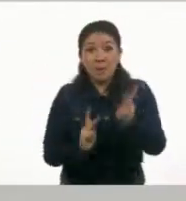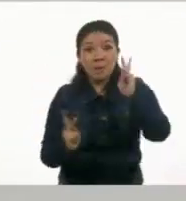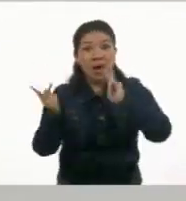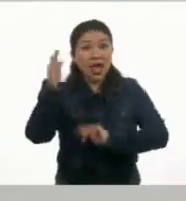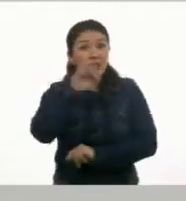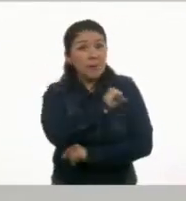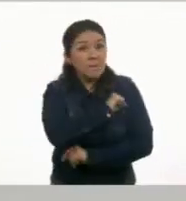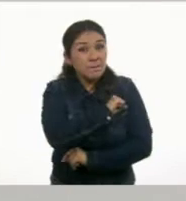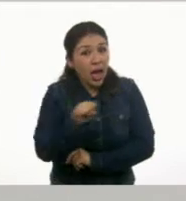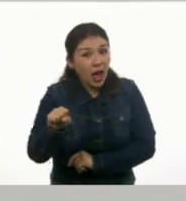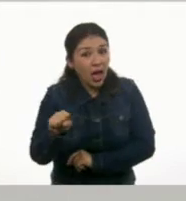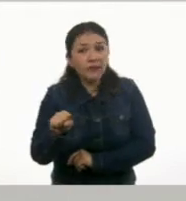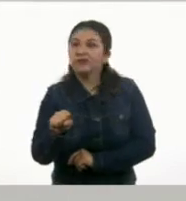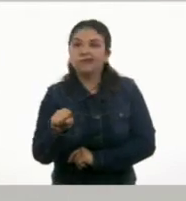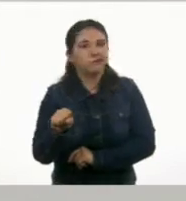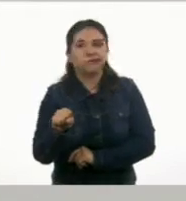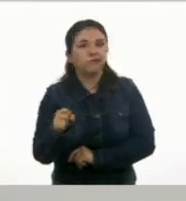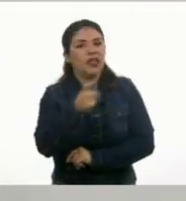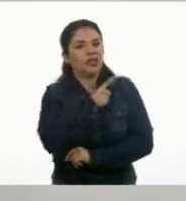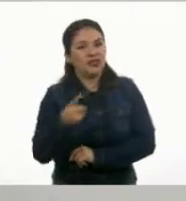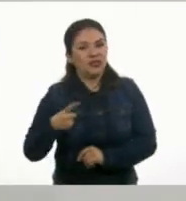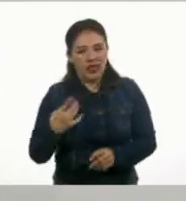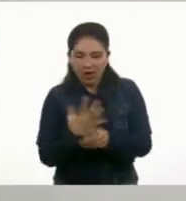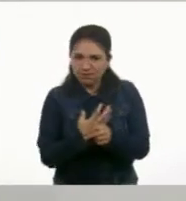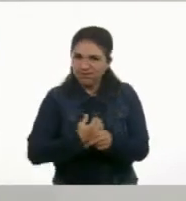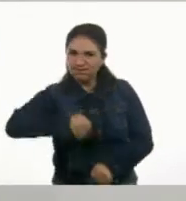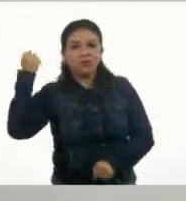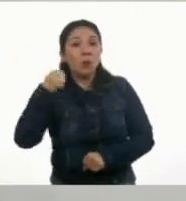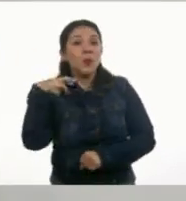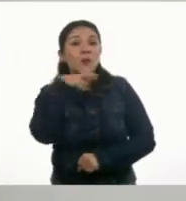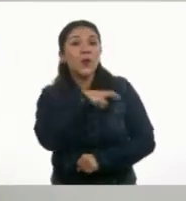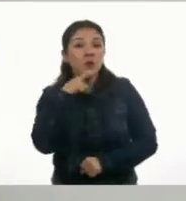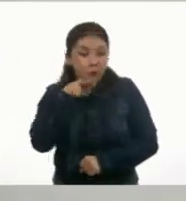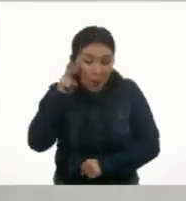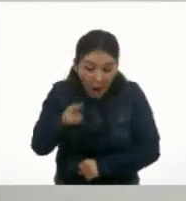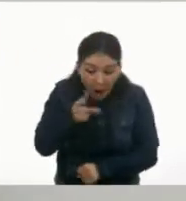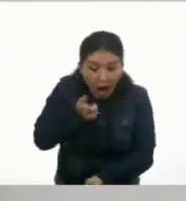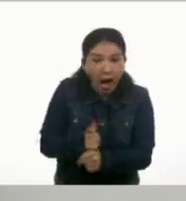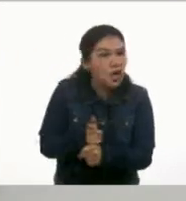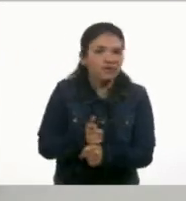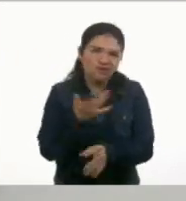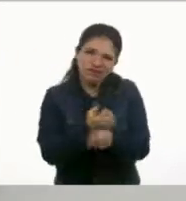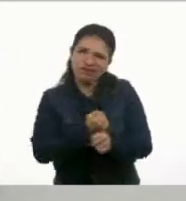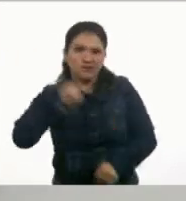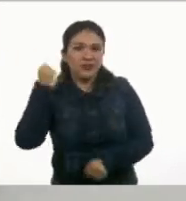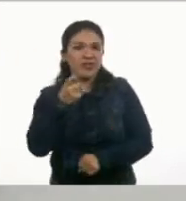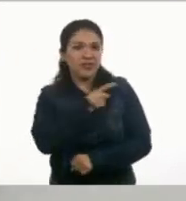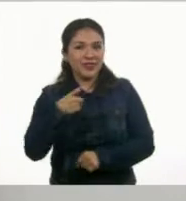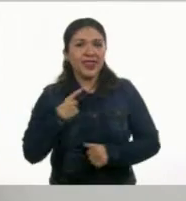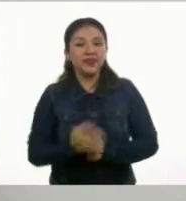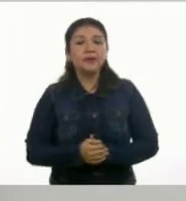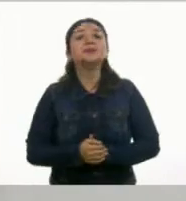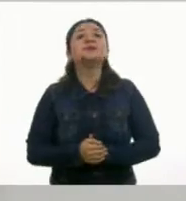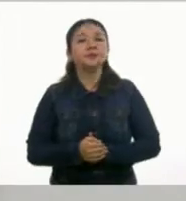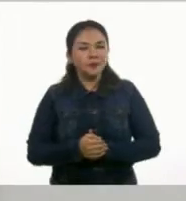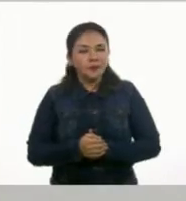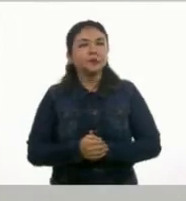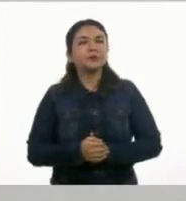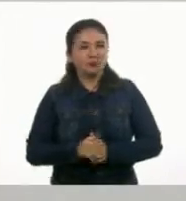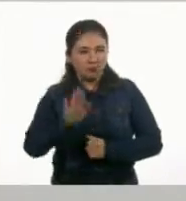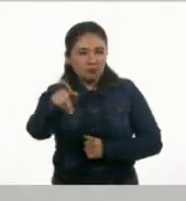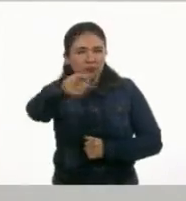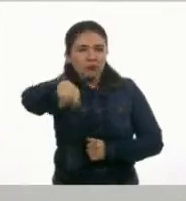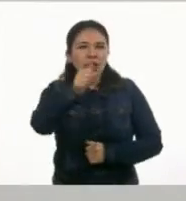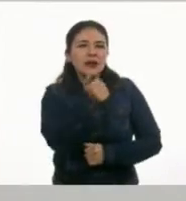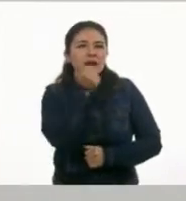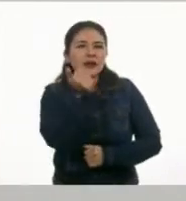mala, ¿qué hacemos? Arrancarla tan pronto como se le reconozca. A ver. Pero ahora, alumnos en